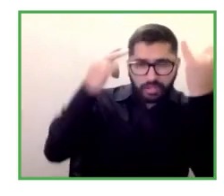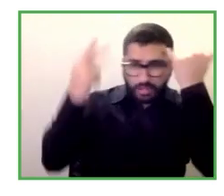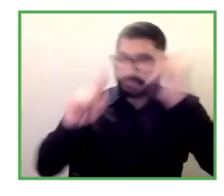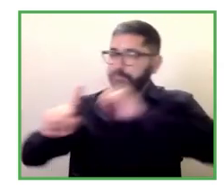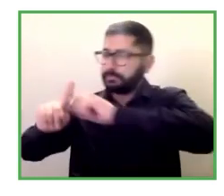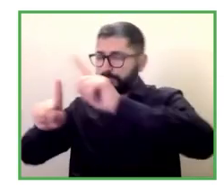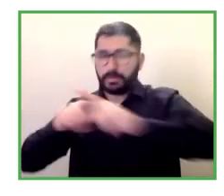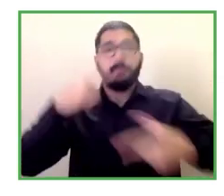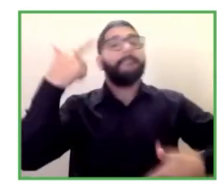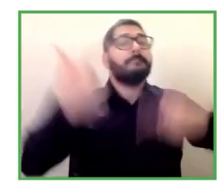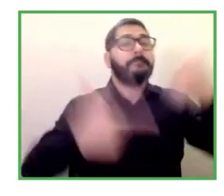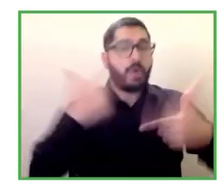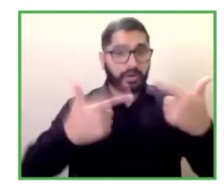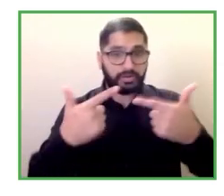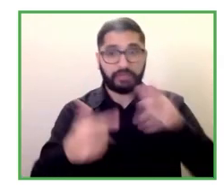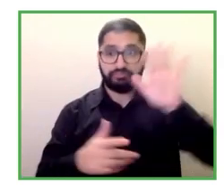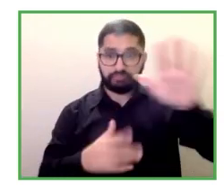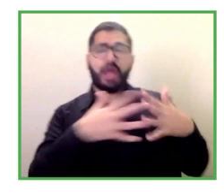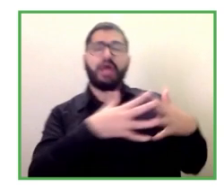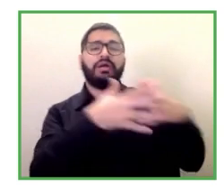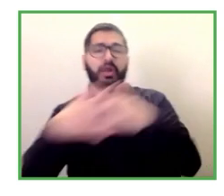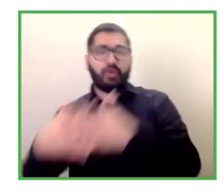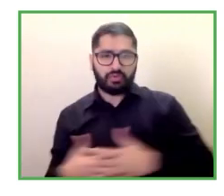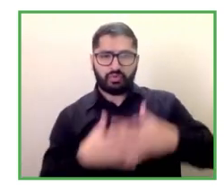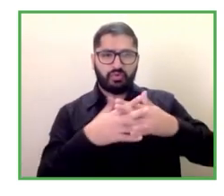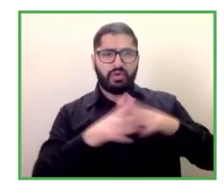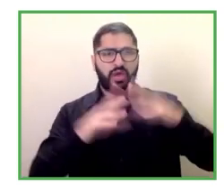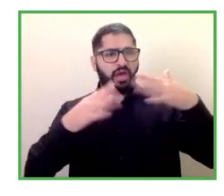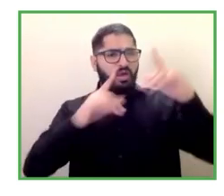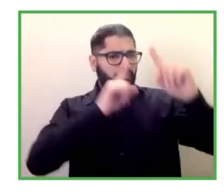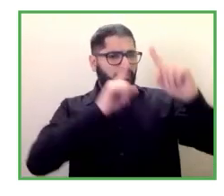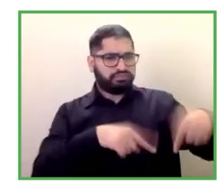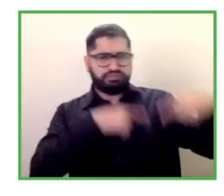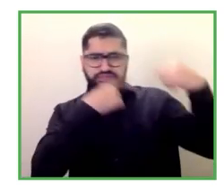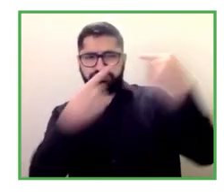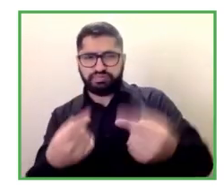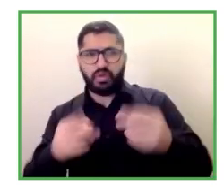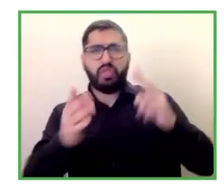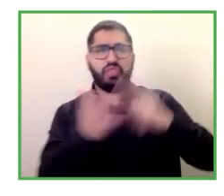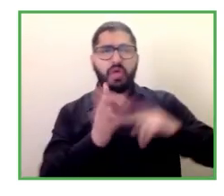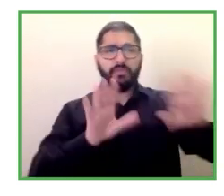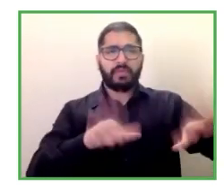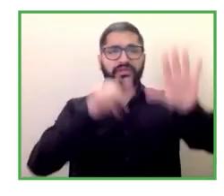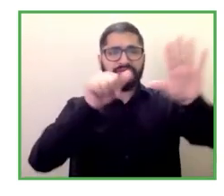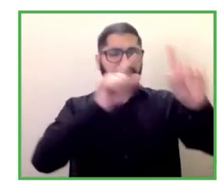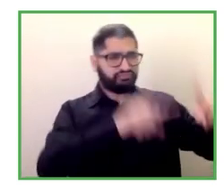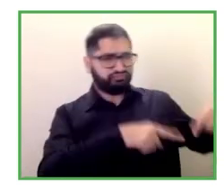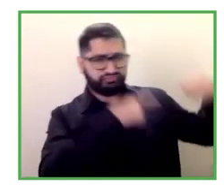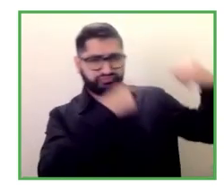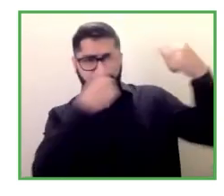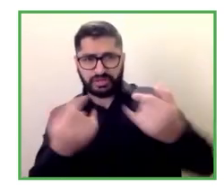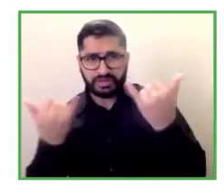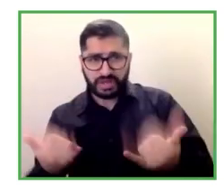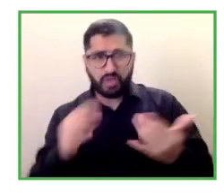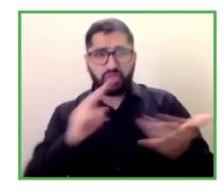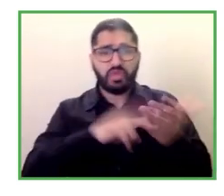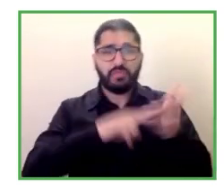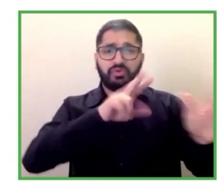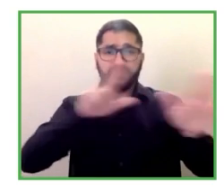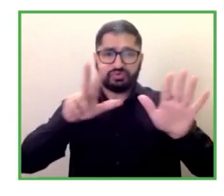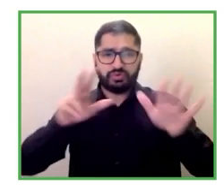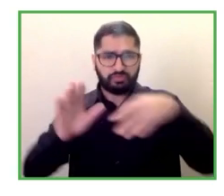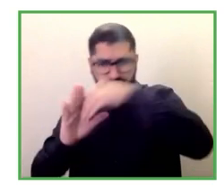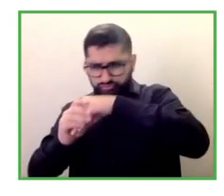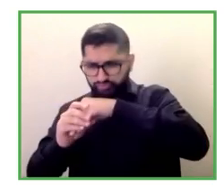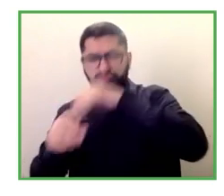los años desde el 2016 al 2019 pudimos establecer estas tendencias de estas peticiones